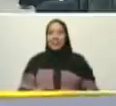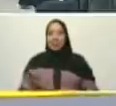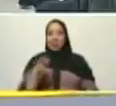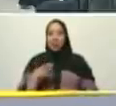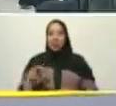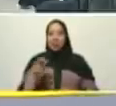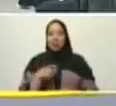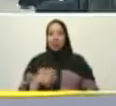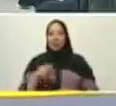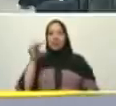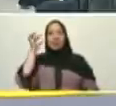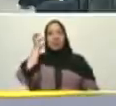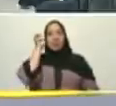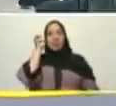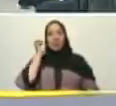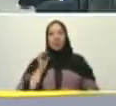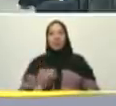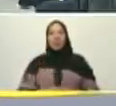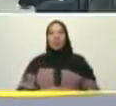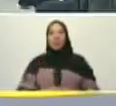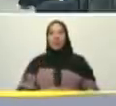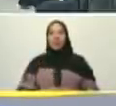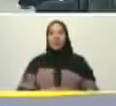ninguno de ustedes me la corrigió